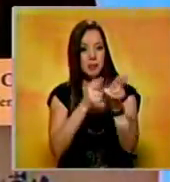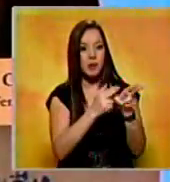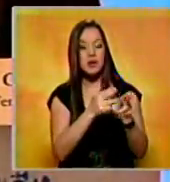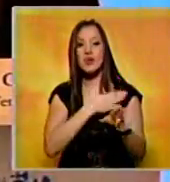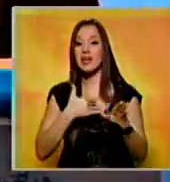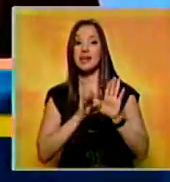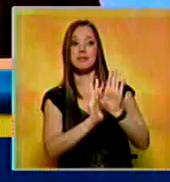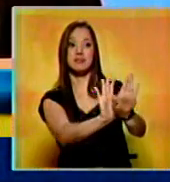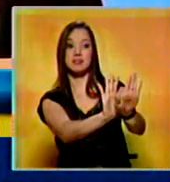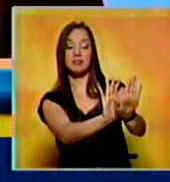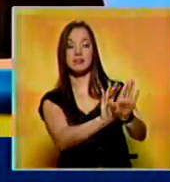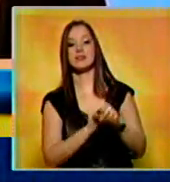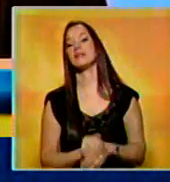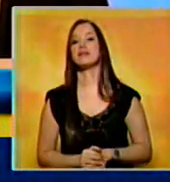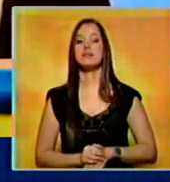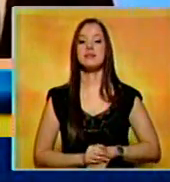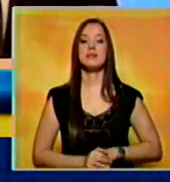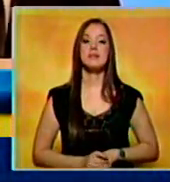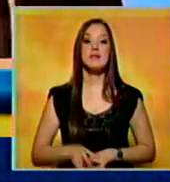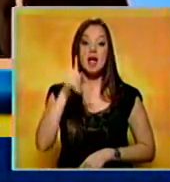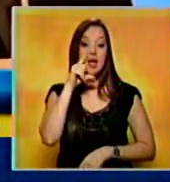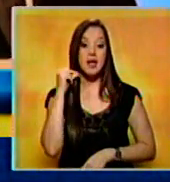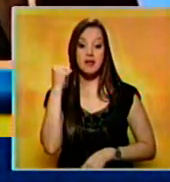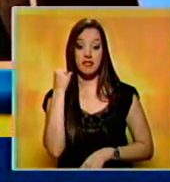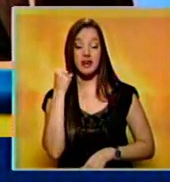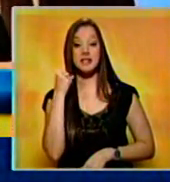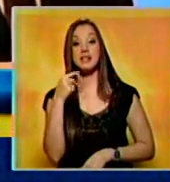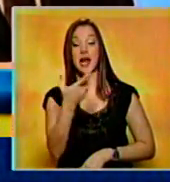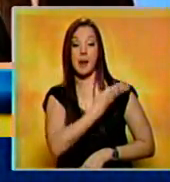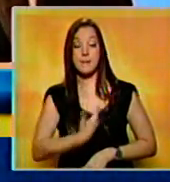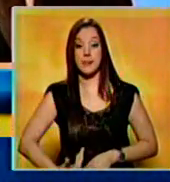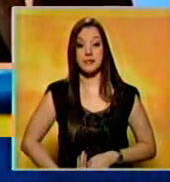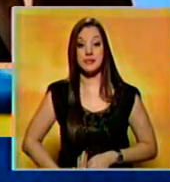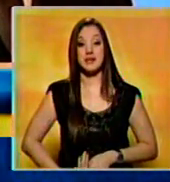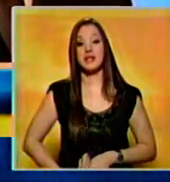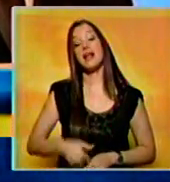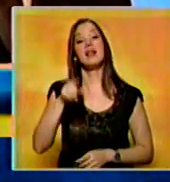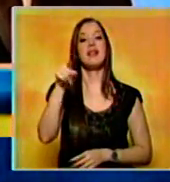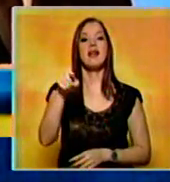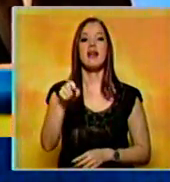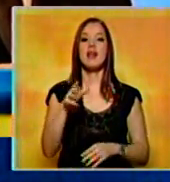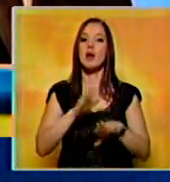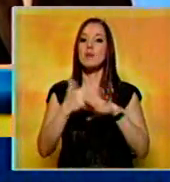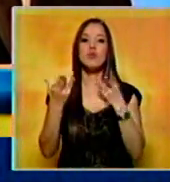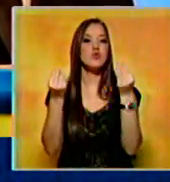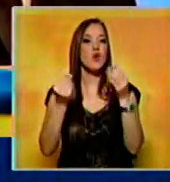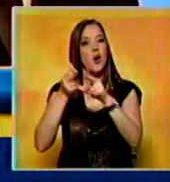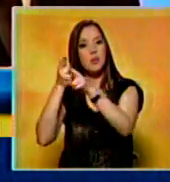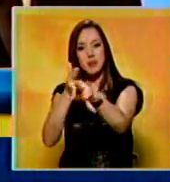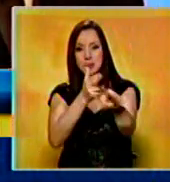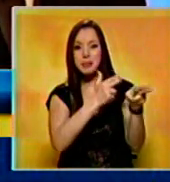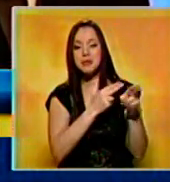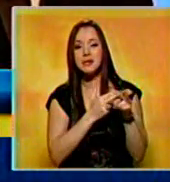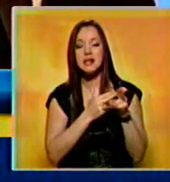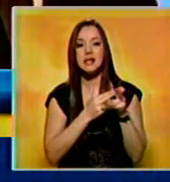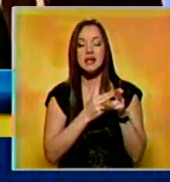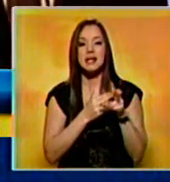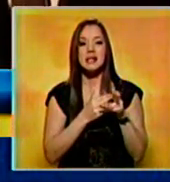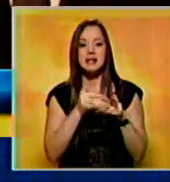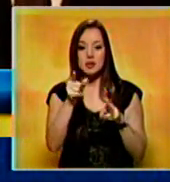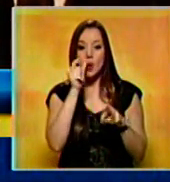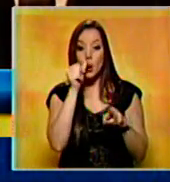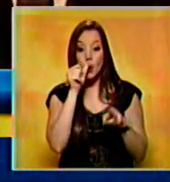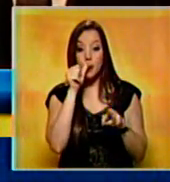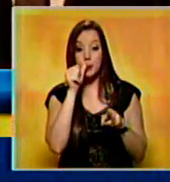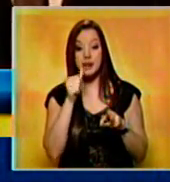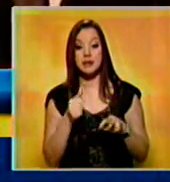En Francia, la gestión del presidente François Hollande durante la reciente oleada de atentados yihadistas en París ha